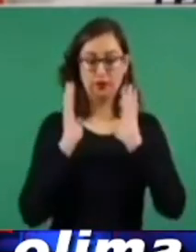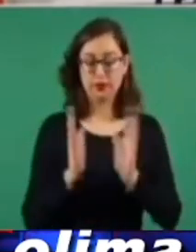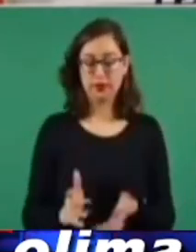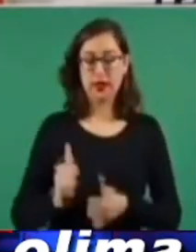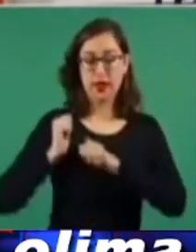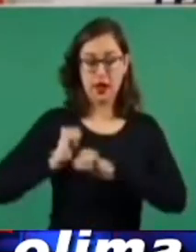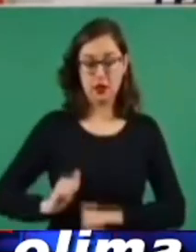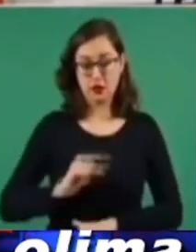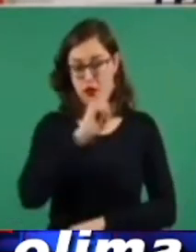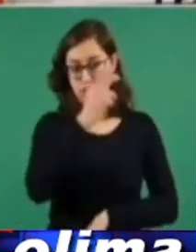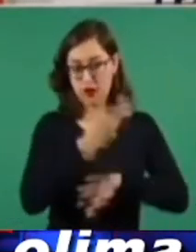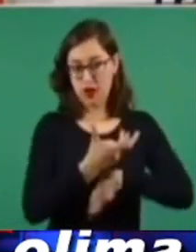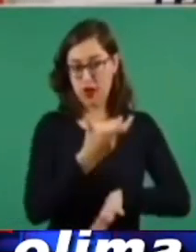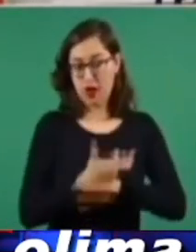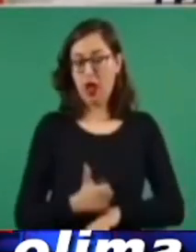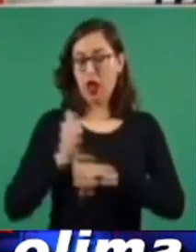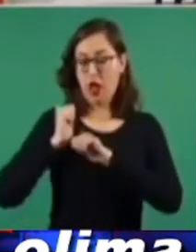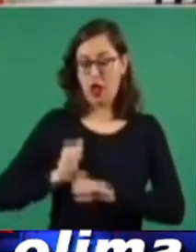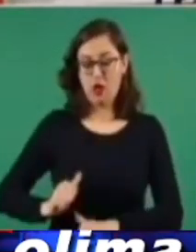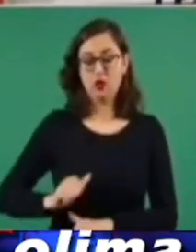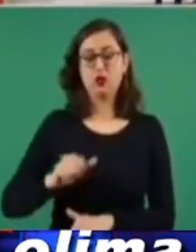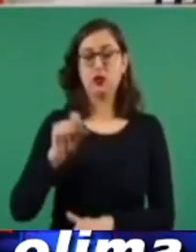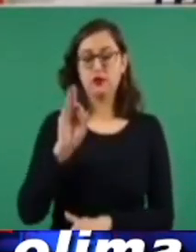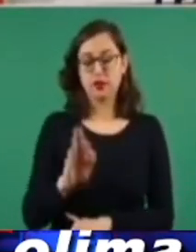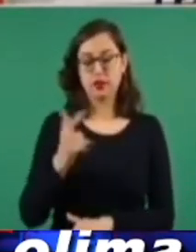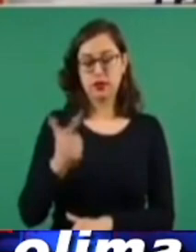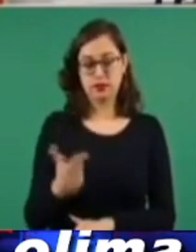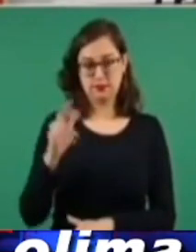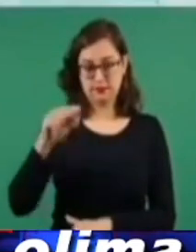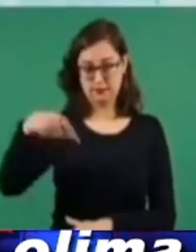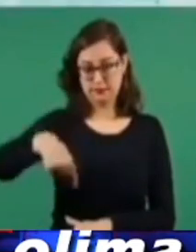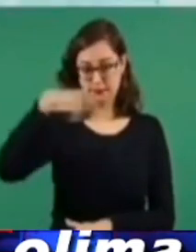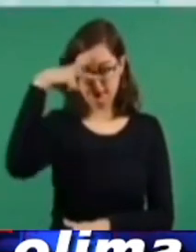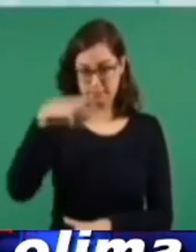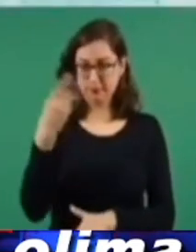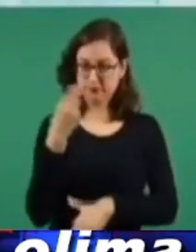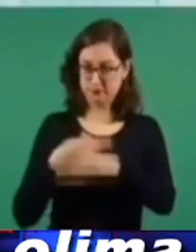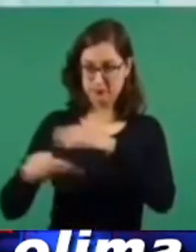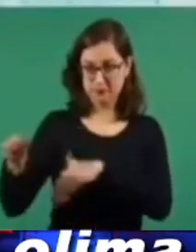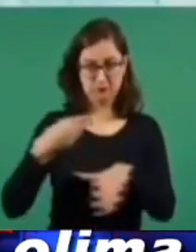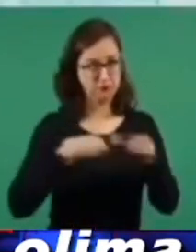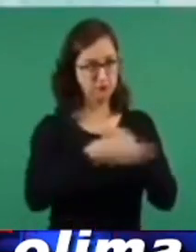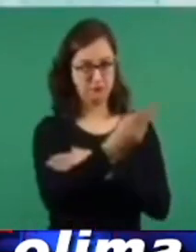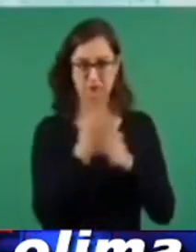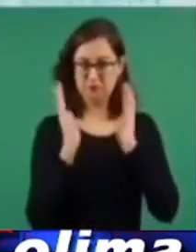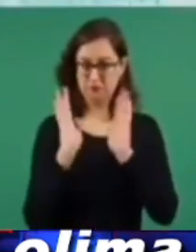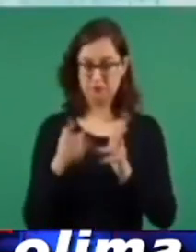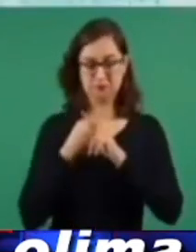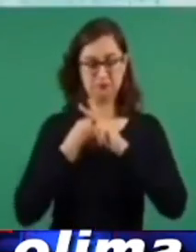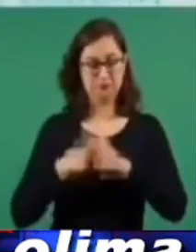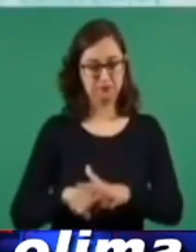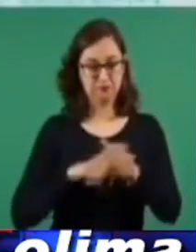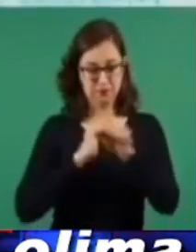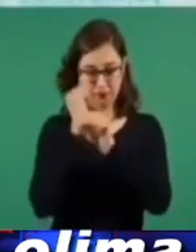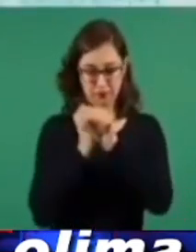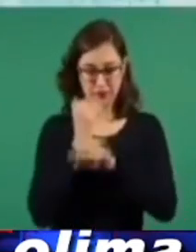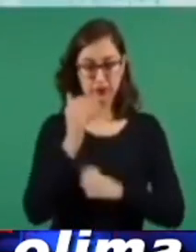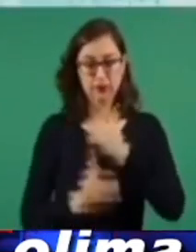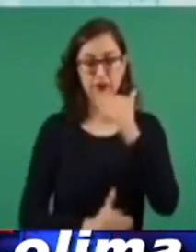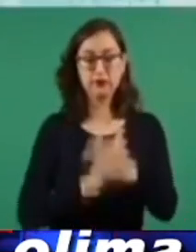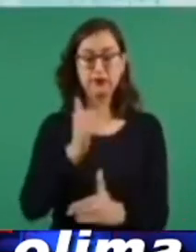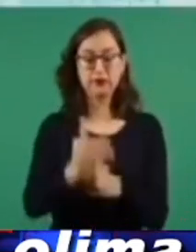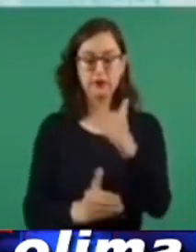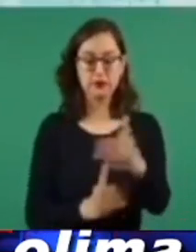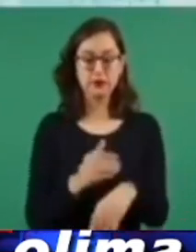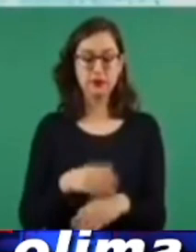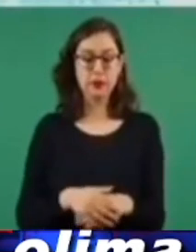las autoridades norteamericanas como las autoridades de la Fiscalía General de la República para los procedimientos correspondientes. Aunado al anterior,